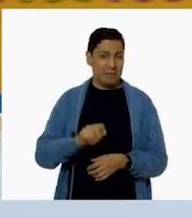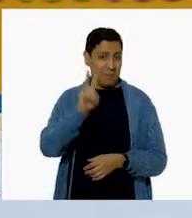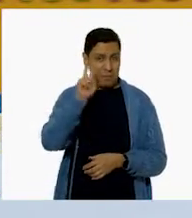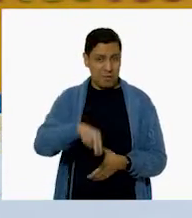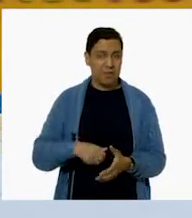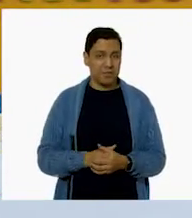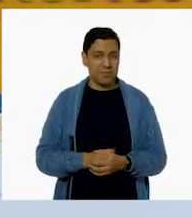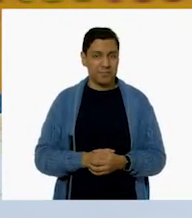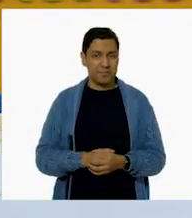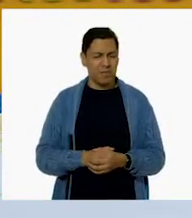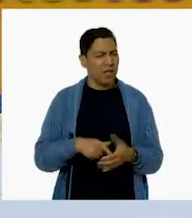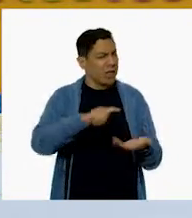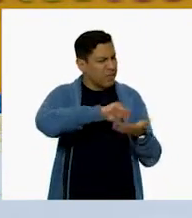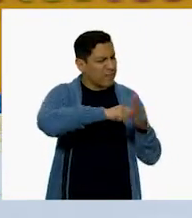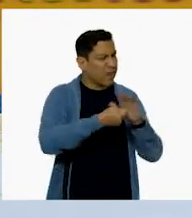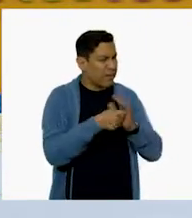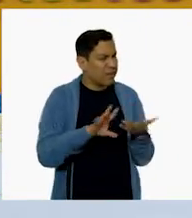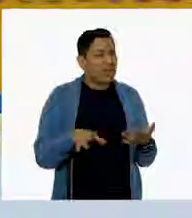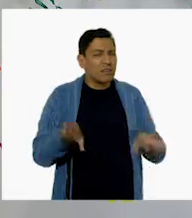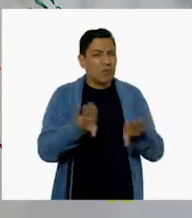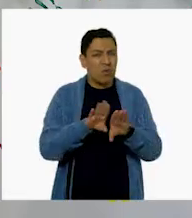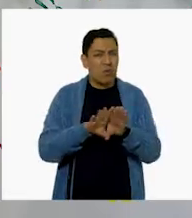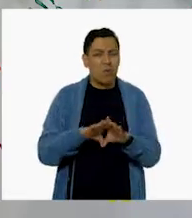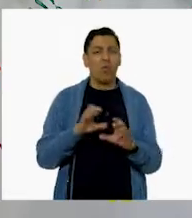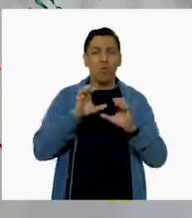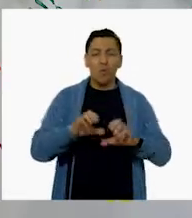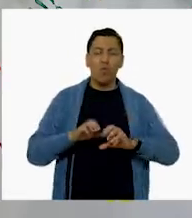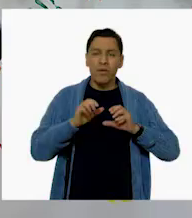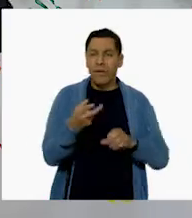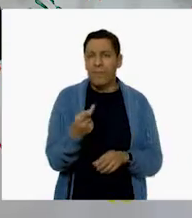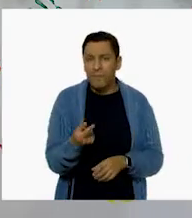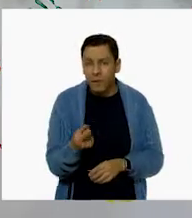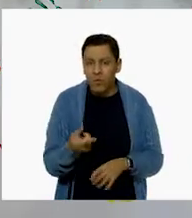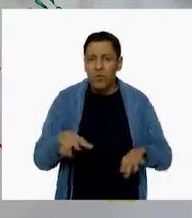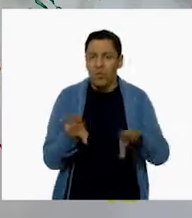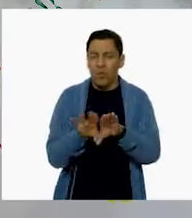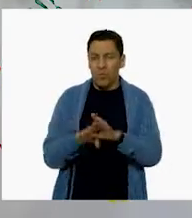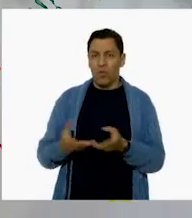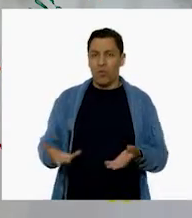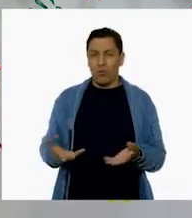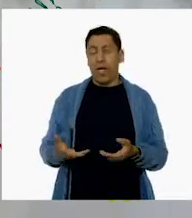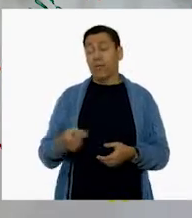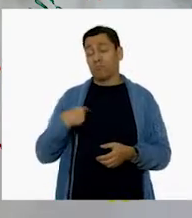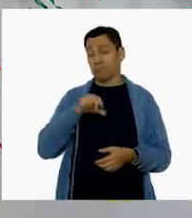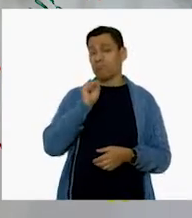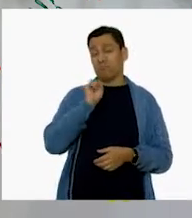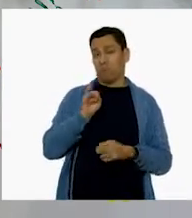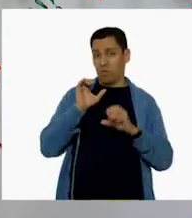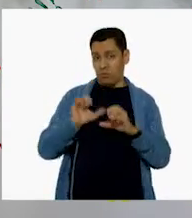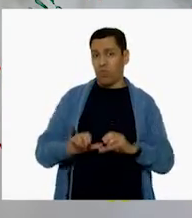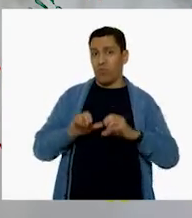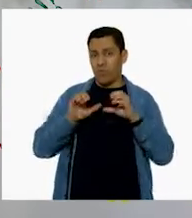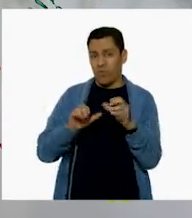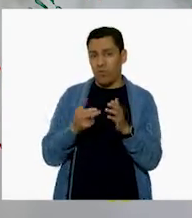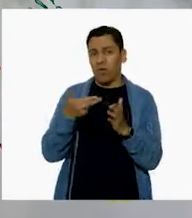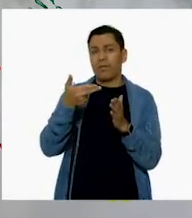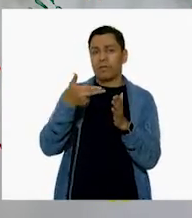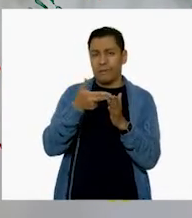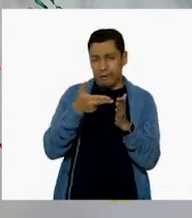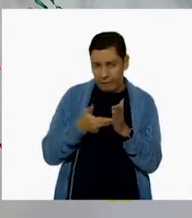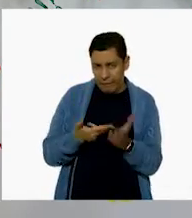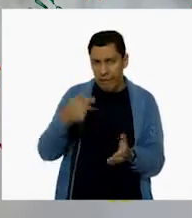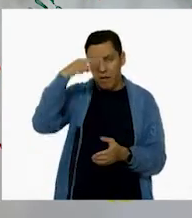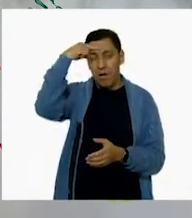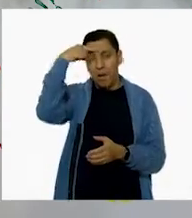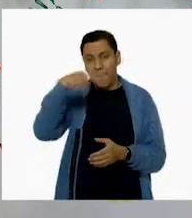perros, ¿no? Sí, claro. De hecho, lo mejor de lo que hacemos es que organizamos talleres justamente para